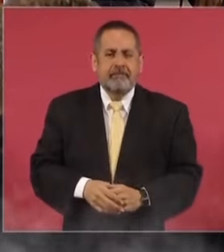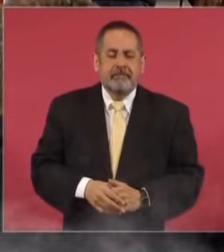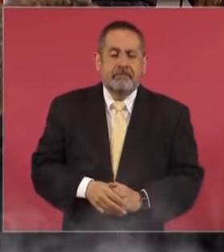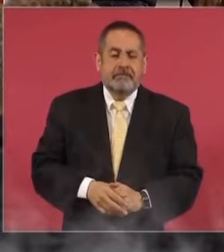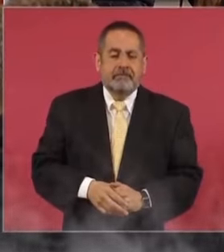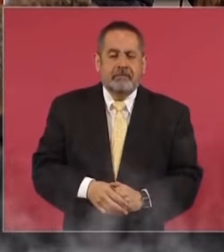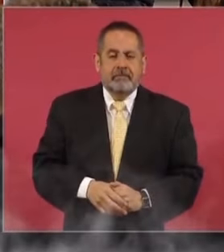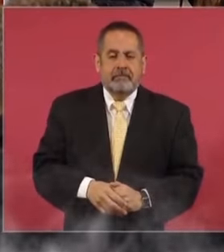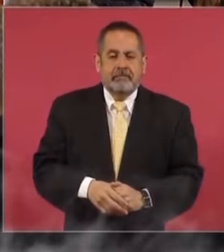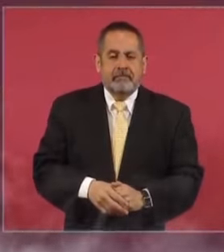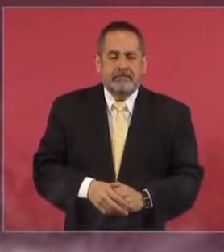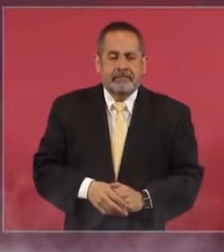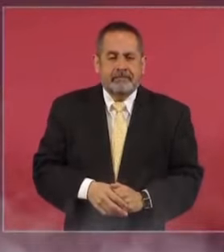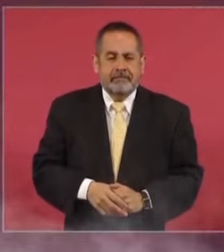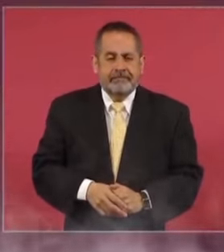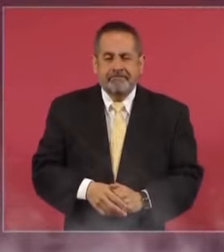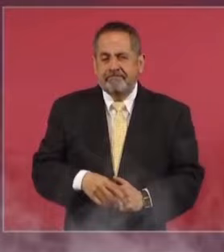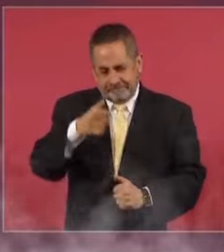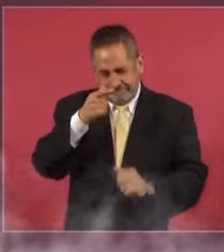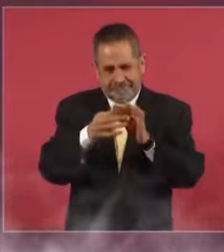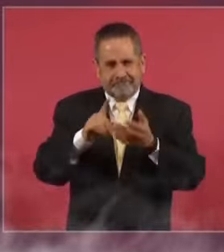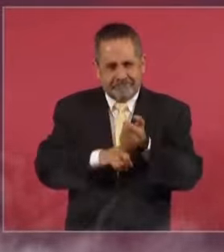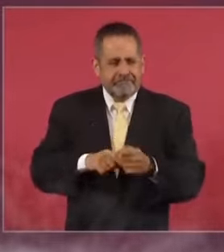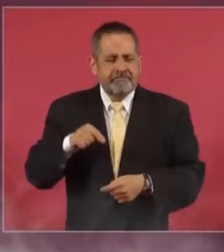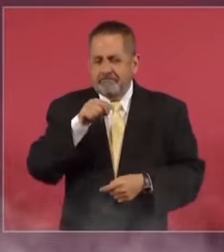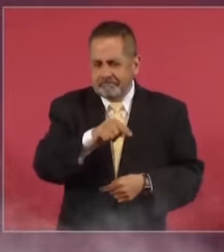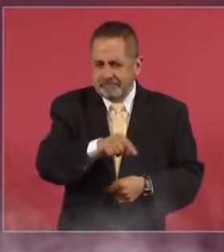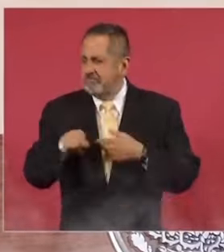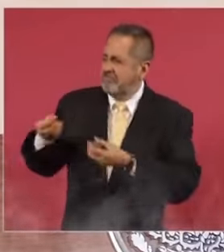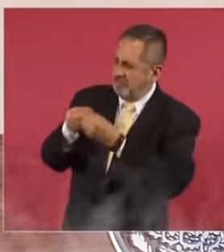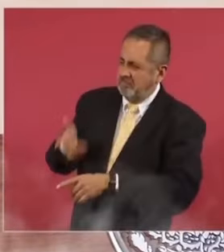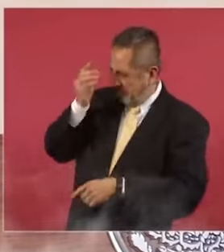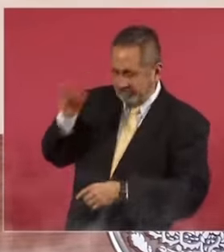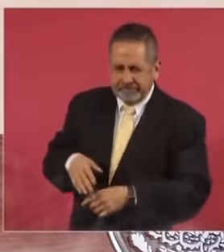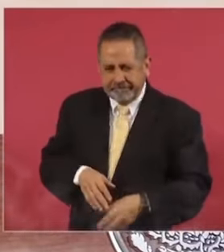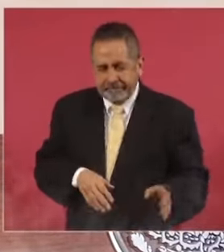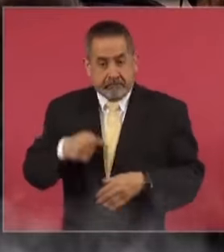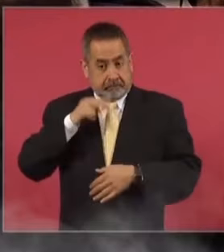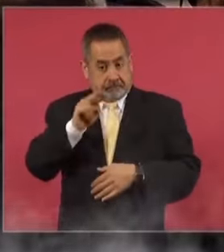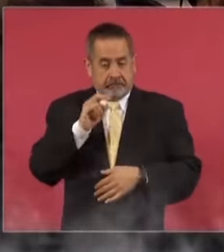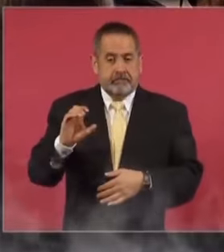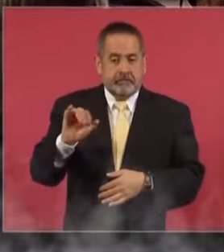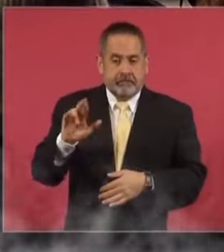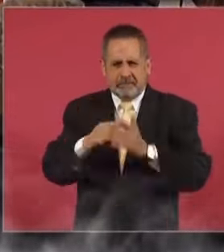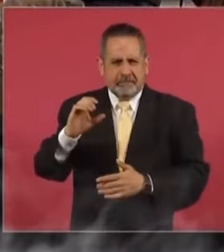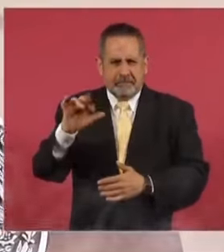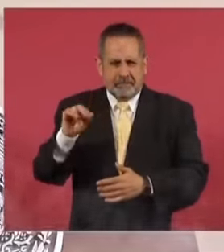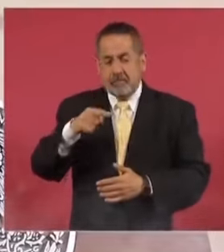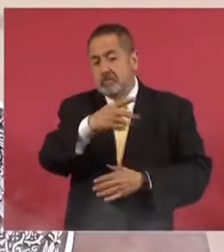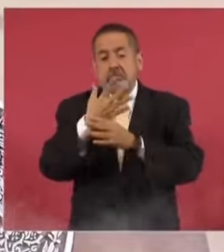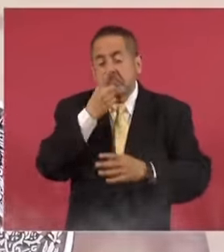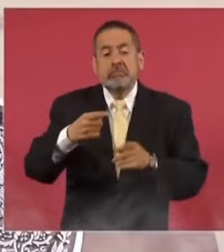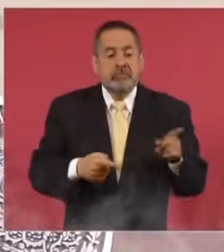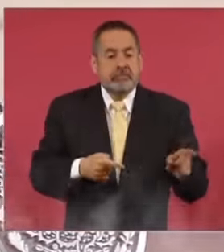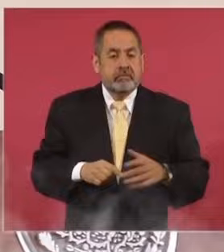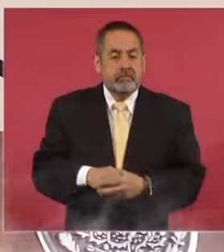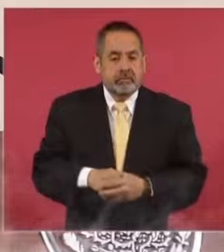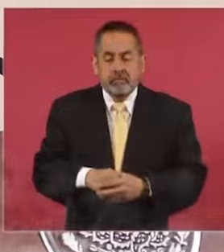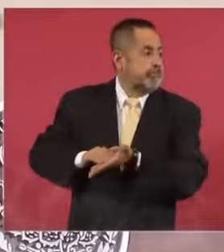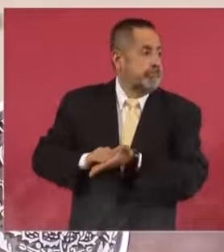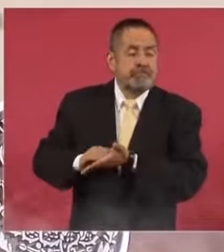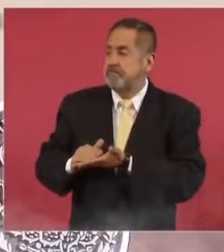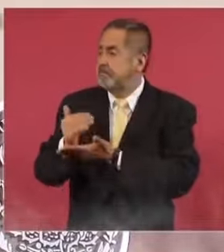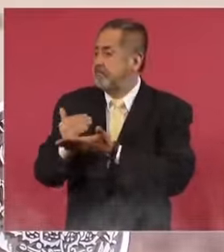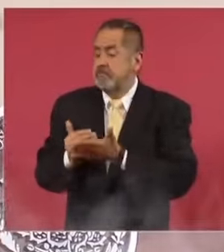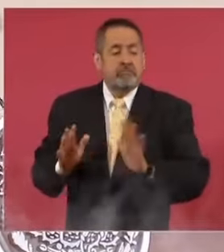existe una intención politiquera. Está lloviendo a Ciro, Gómez Leib, le dice que desaparecimos